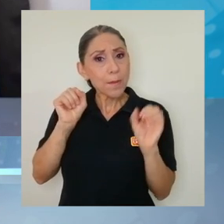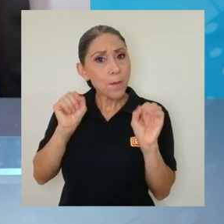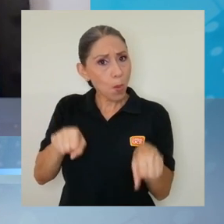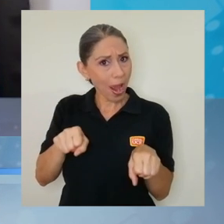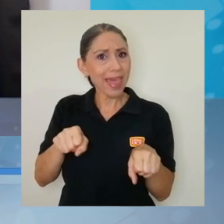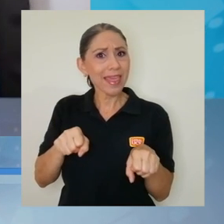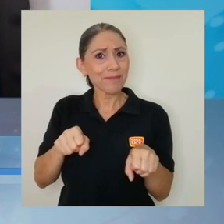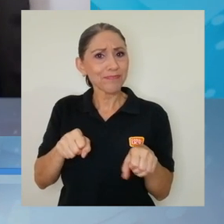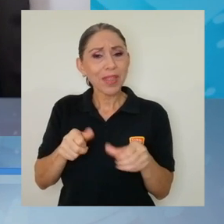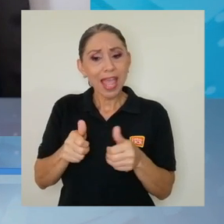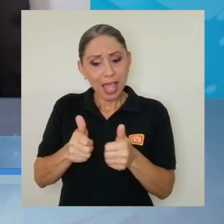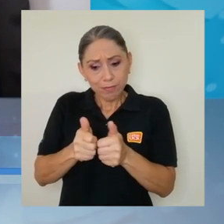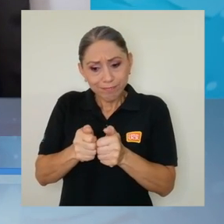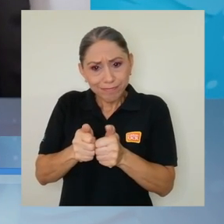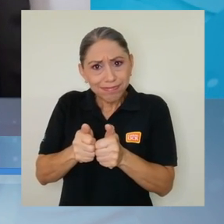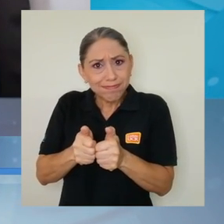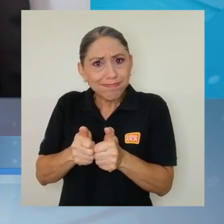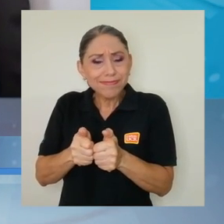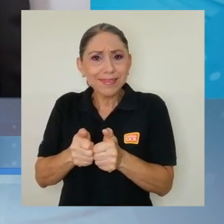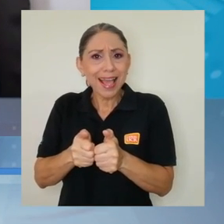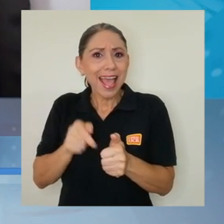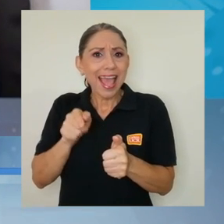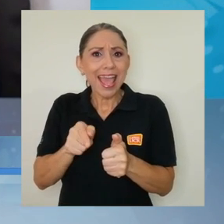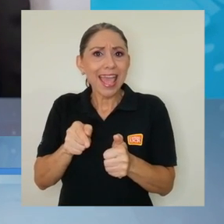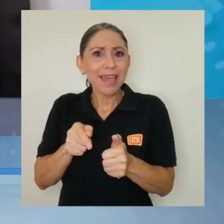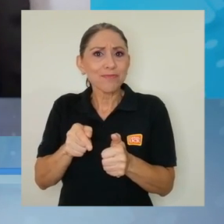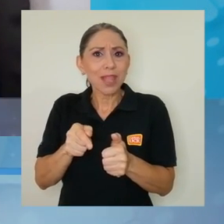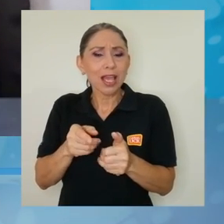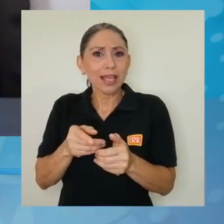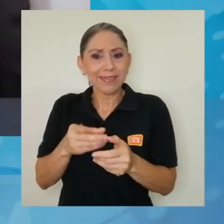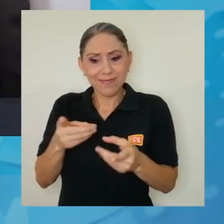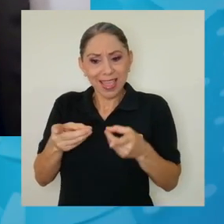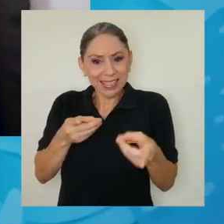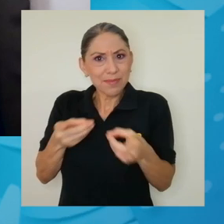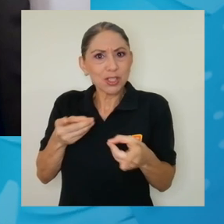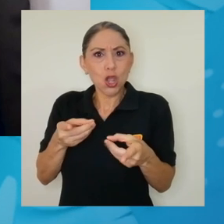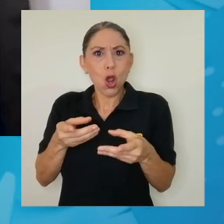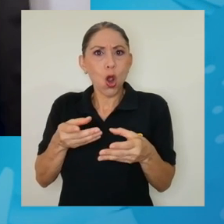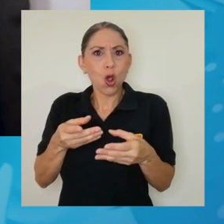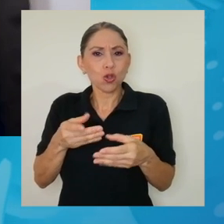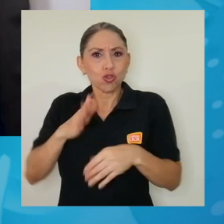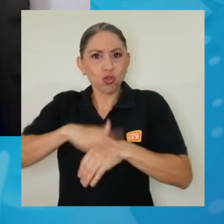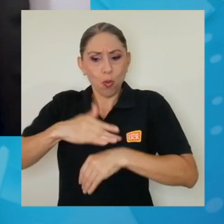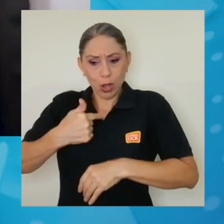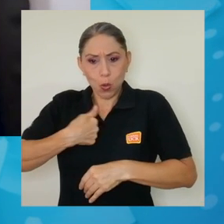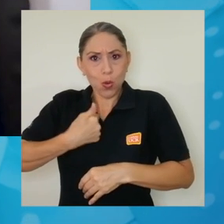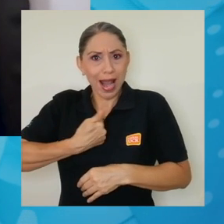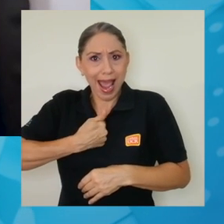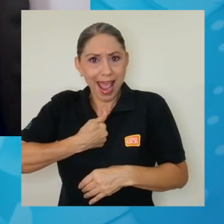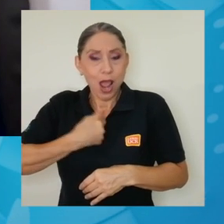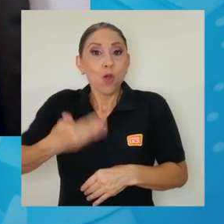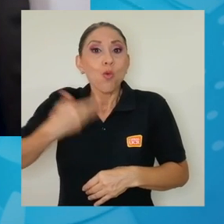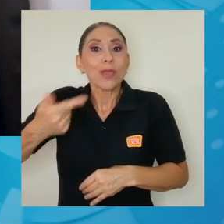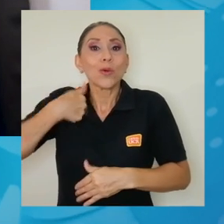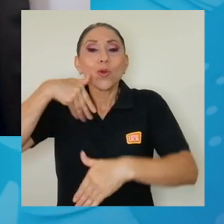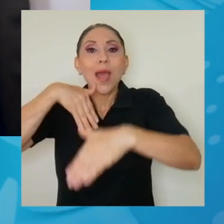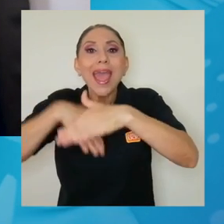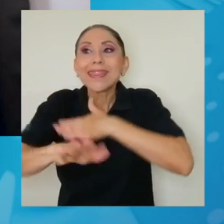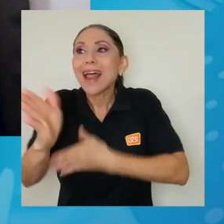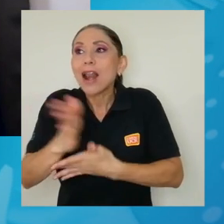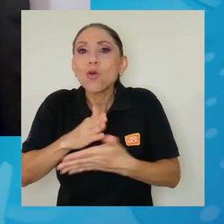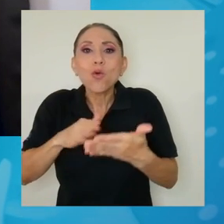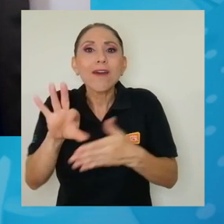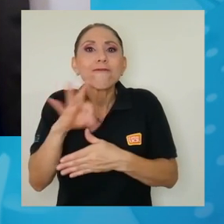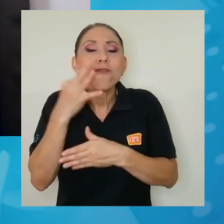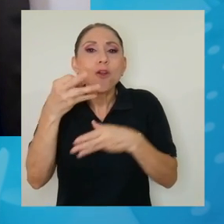toda la descripción de una a la hora de tomar cualquier medio de transporte, la vestimenta,